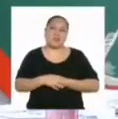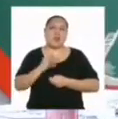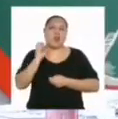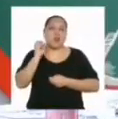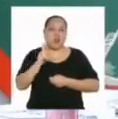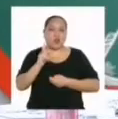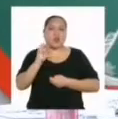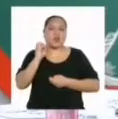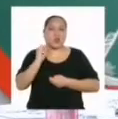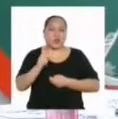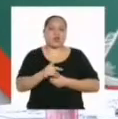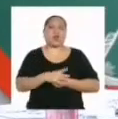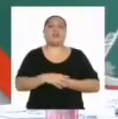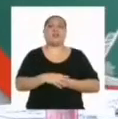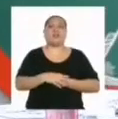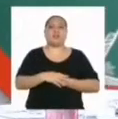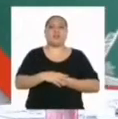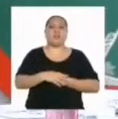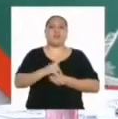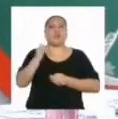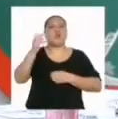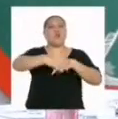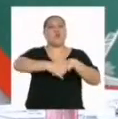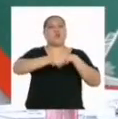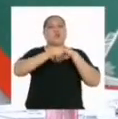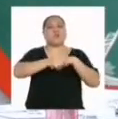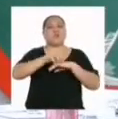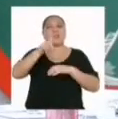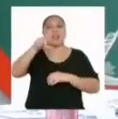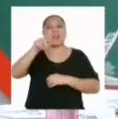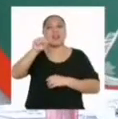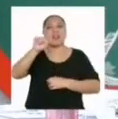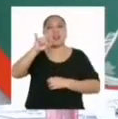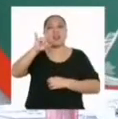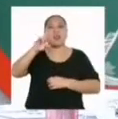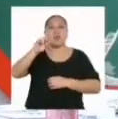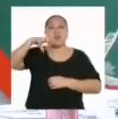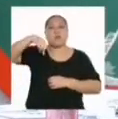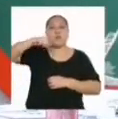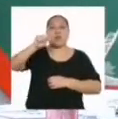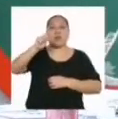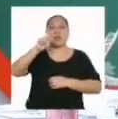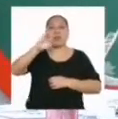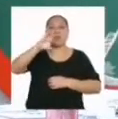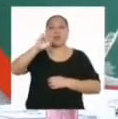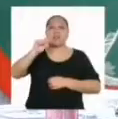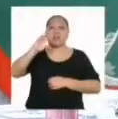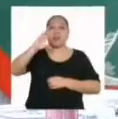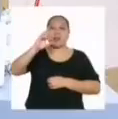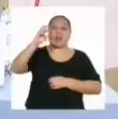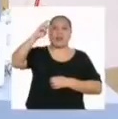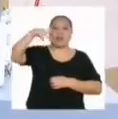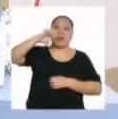Está bien, está bien. ¡Un saludo a Laura, Patricia, Carmela y a Pablo!